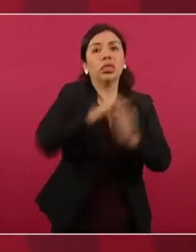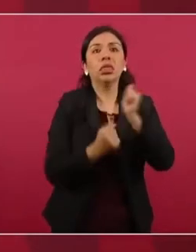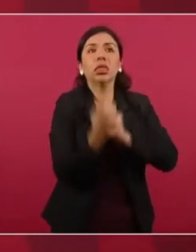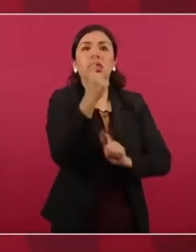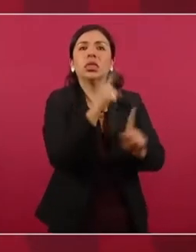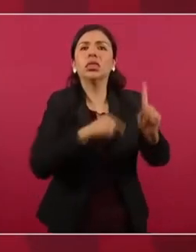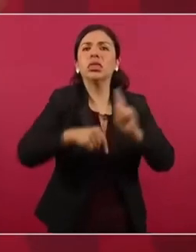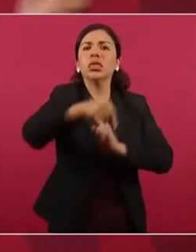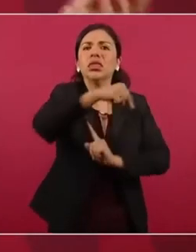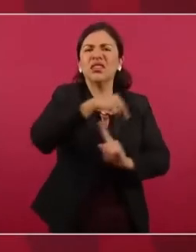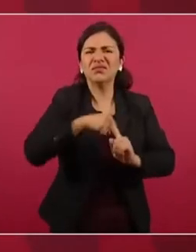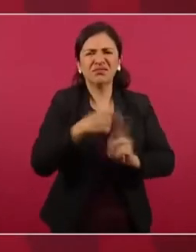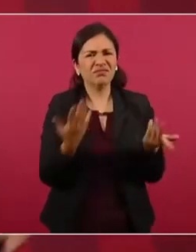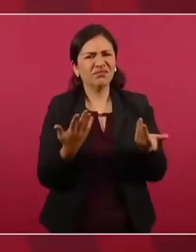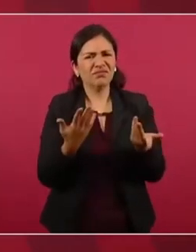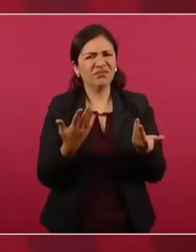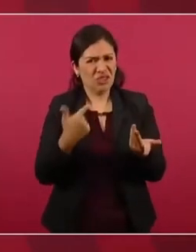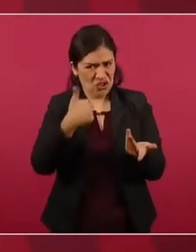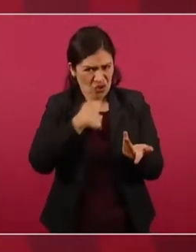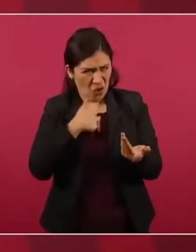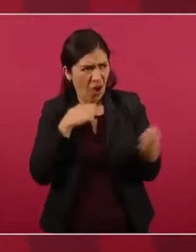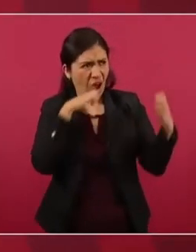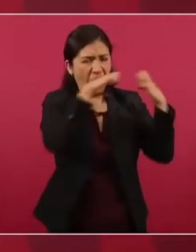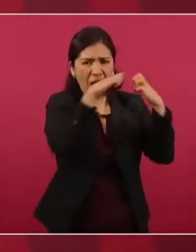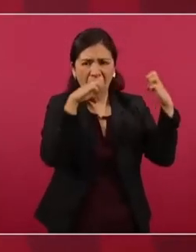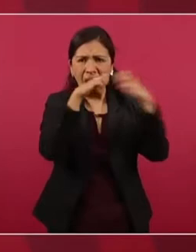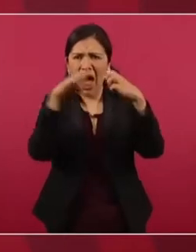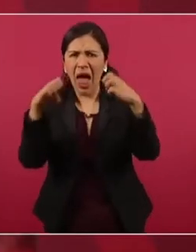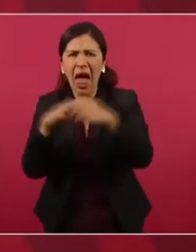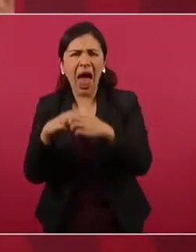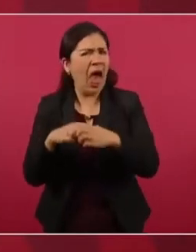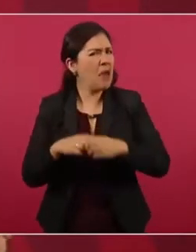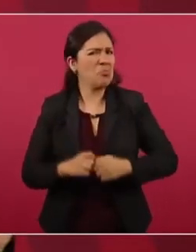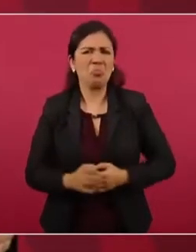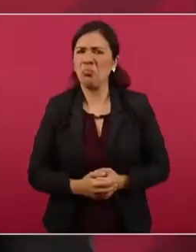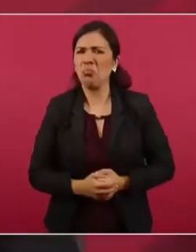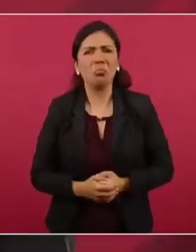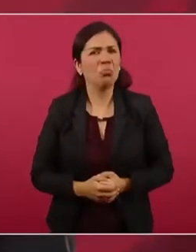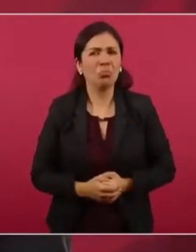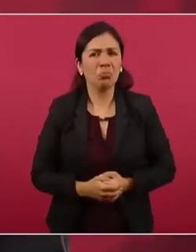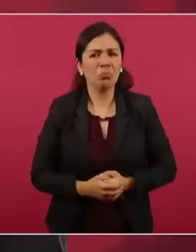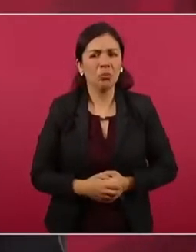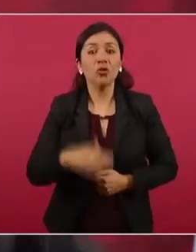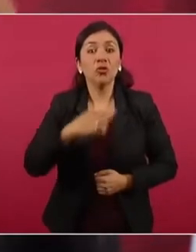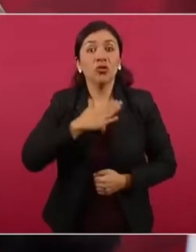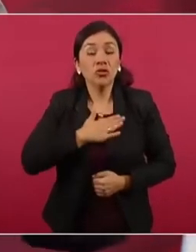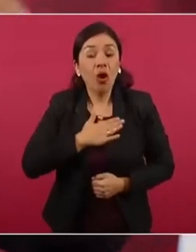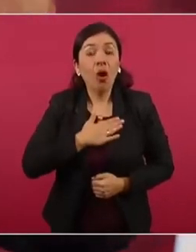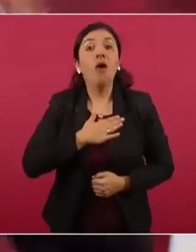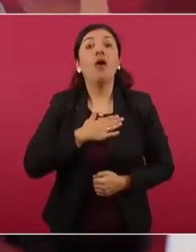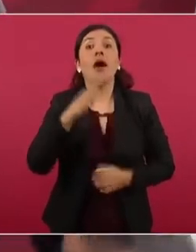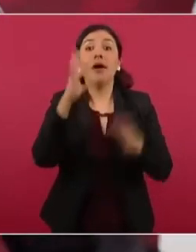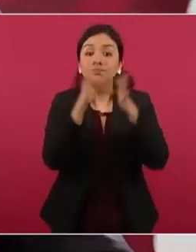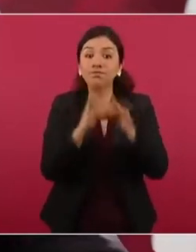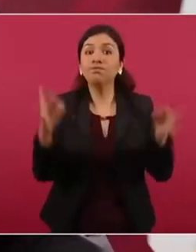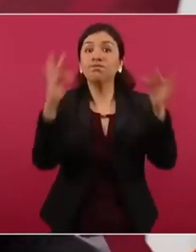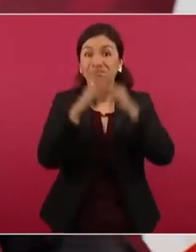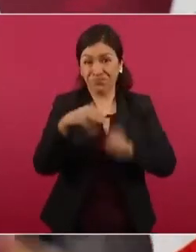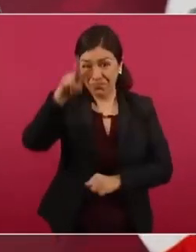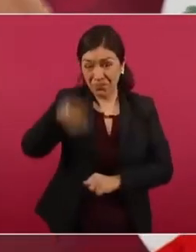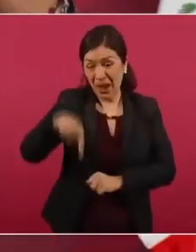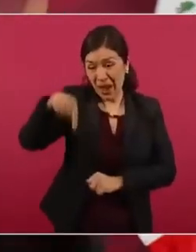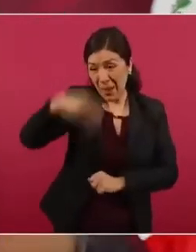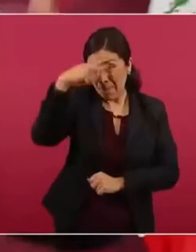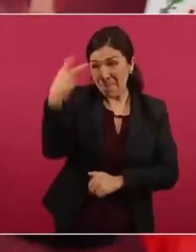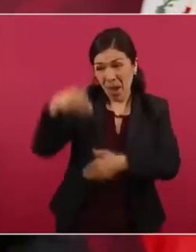Entonces, no engañamos a nadie, nosotros hablamos de que para enfrentar la decadencia de México